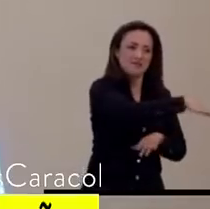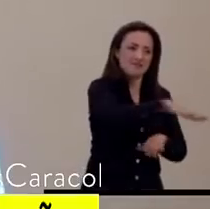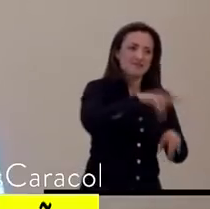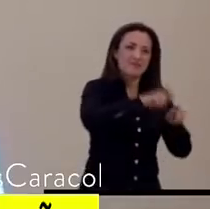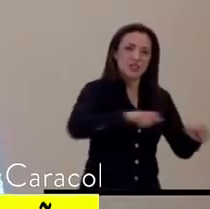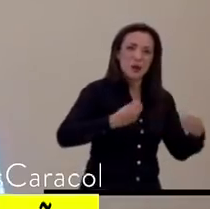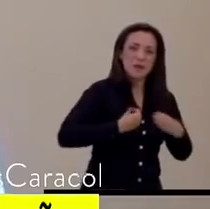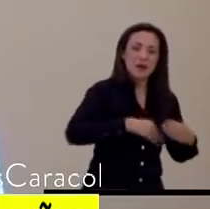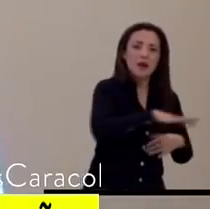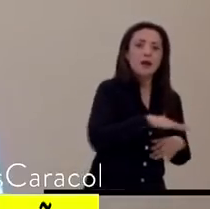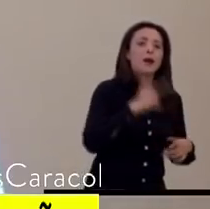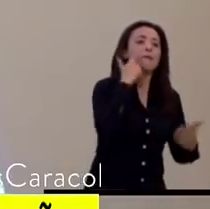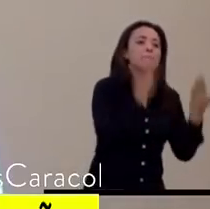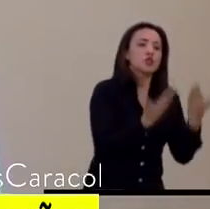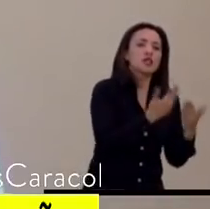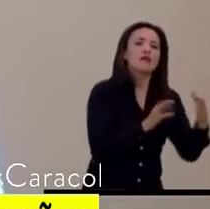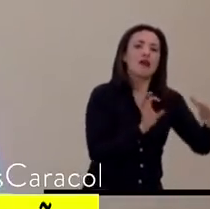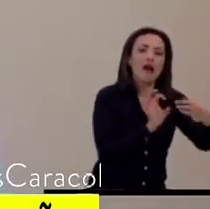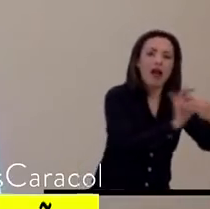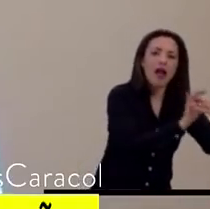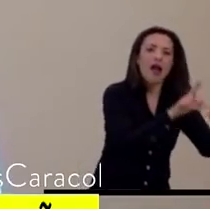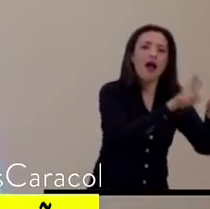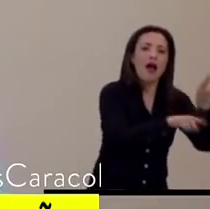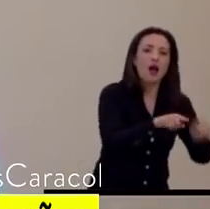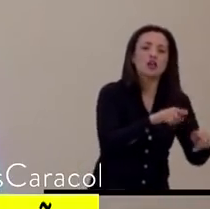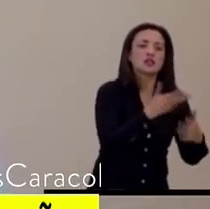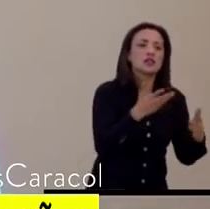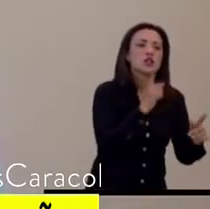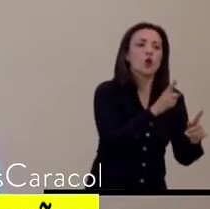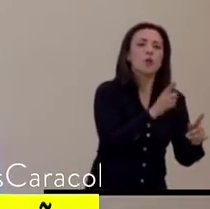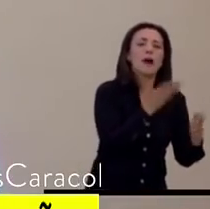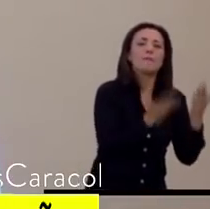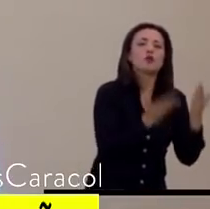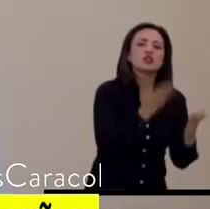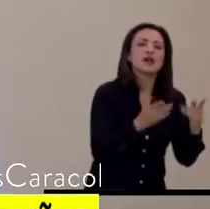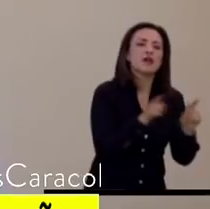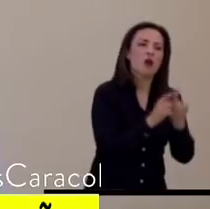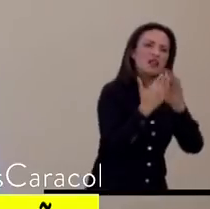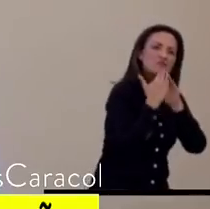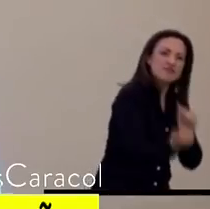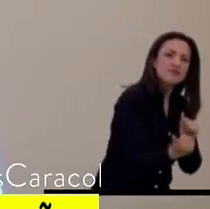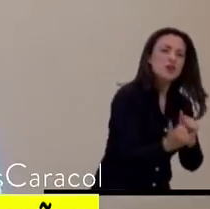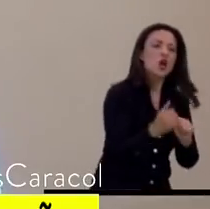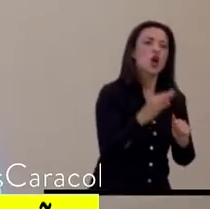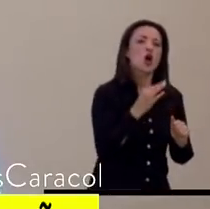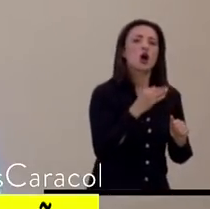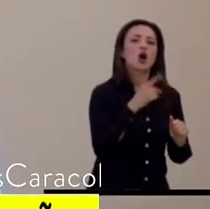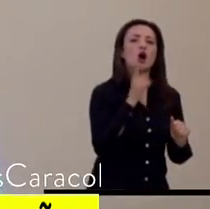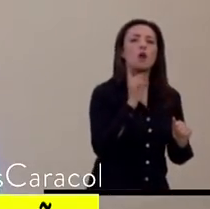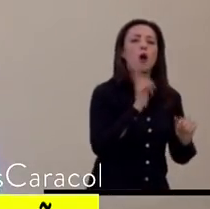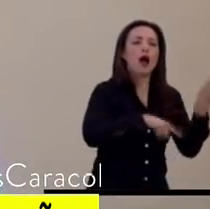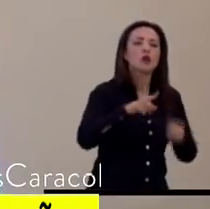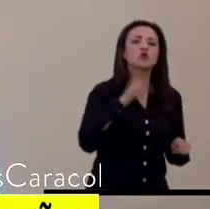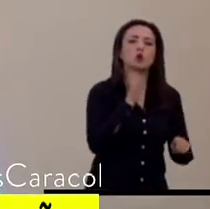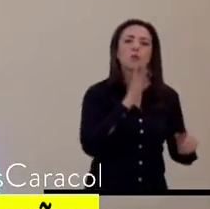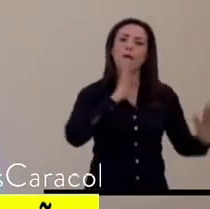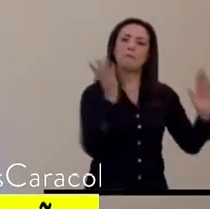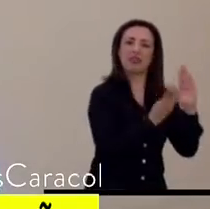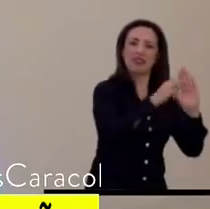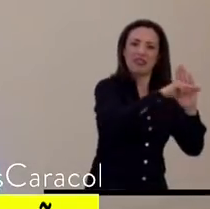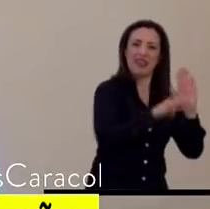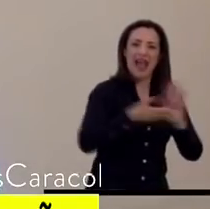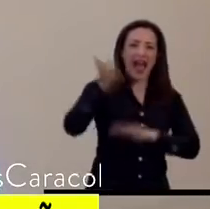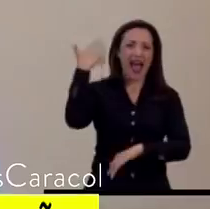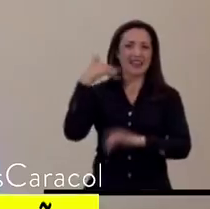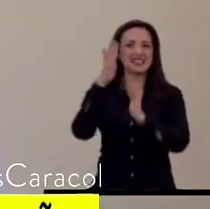que podría estar incluso involucrado con medidas de represalias por violación de la cuarentena, como nosotros ya lo hemos explicado en el